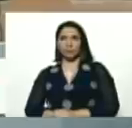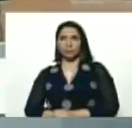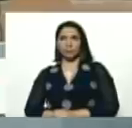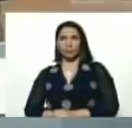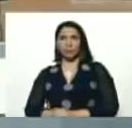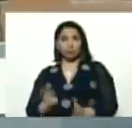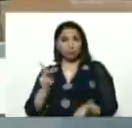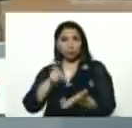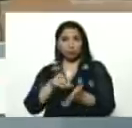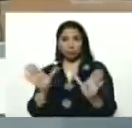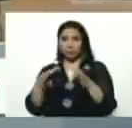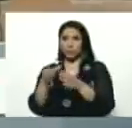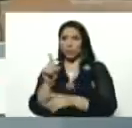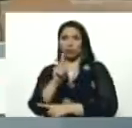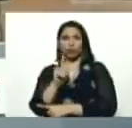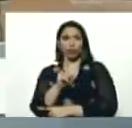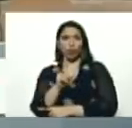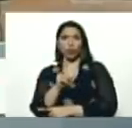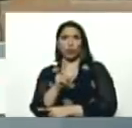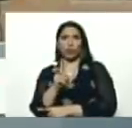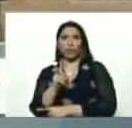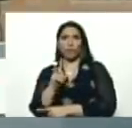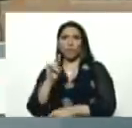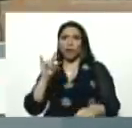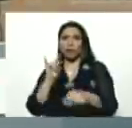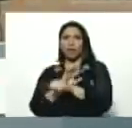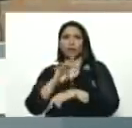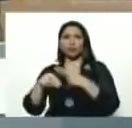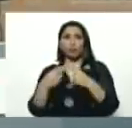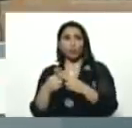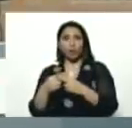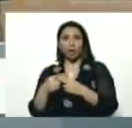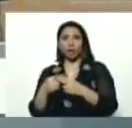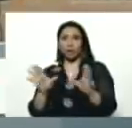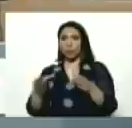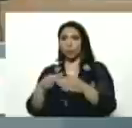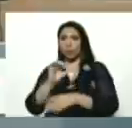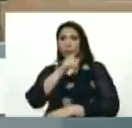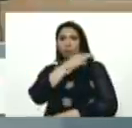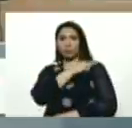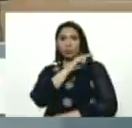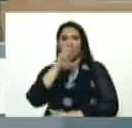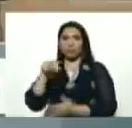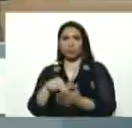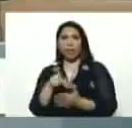y no faltar nunca, la reunión, de la dirección nacional, Diosdado, eso tiene un mérito,